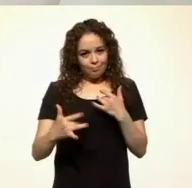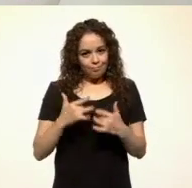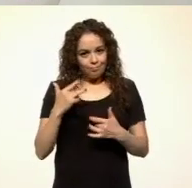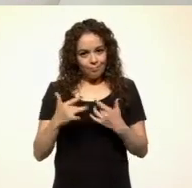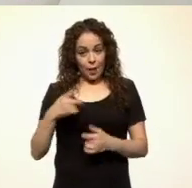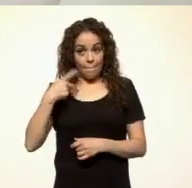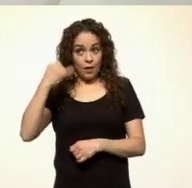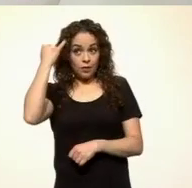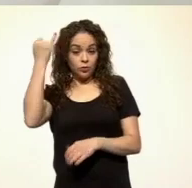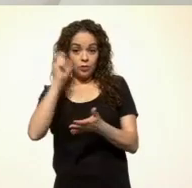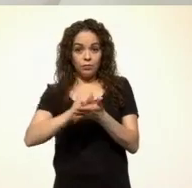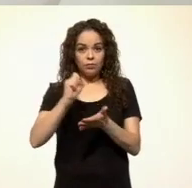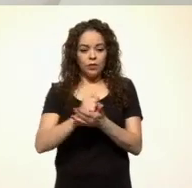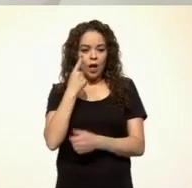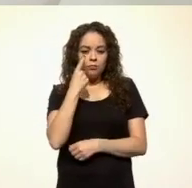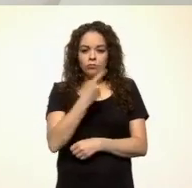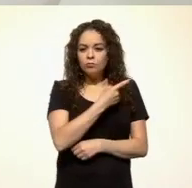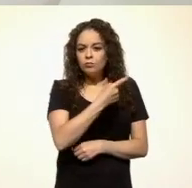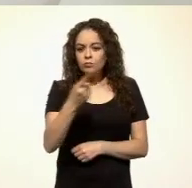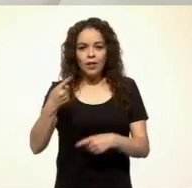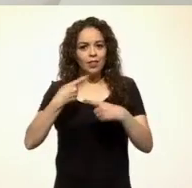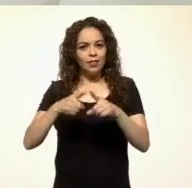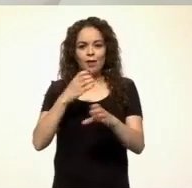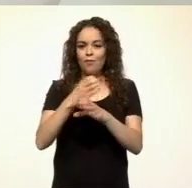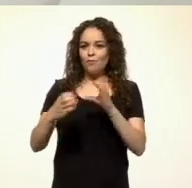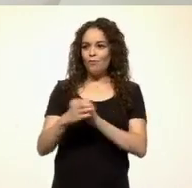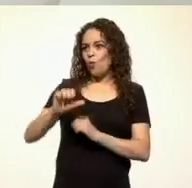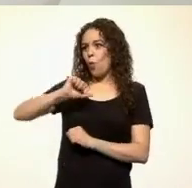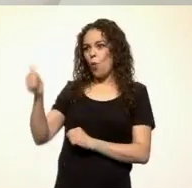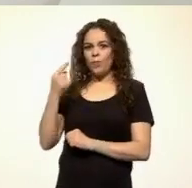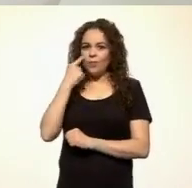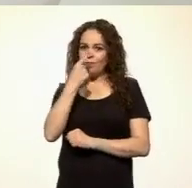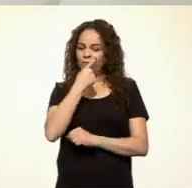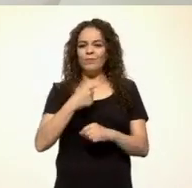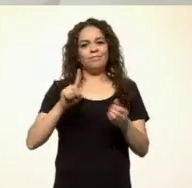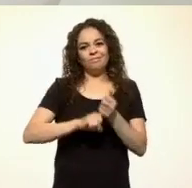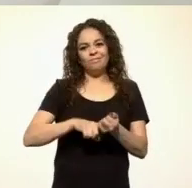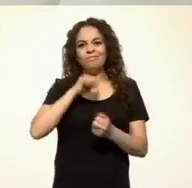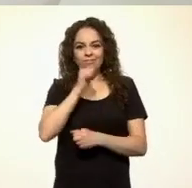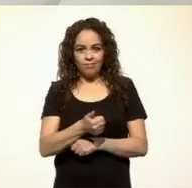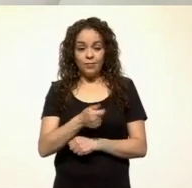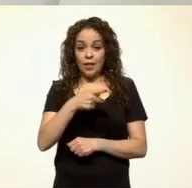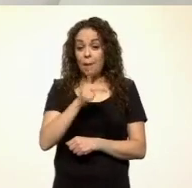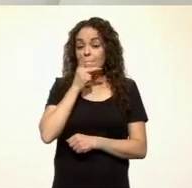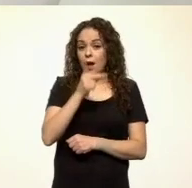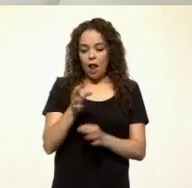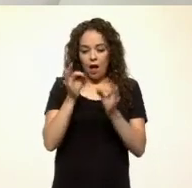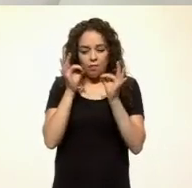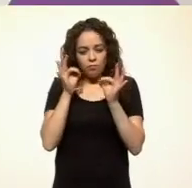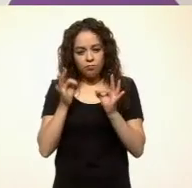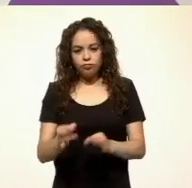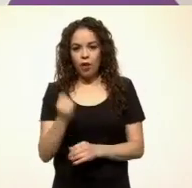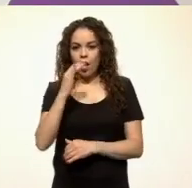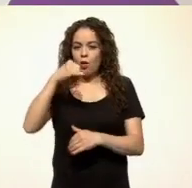observan lo que otros quizás no ven y son capaces de expresarlo con palabras precisas y profundas.